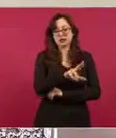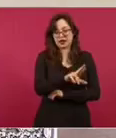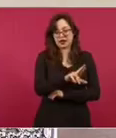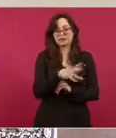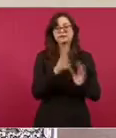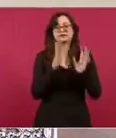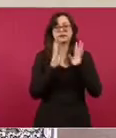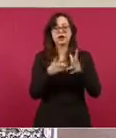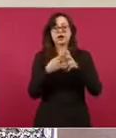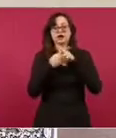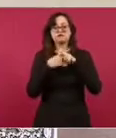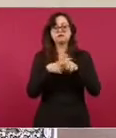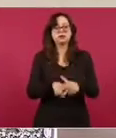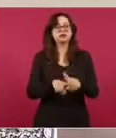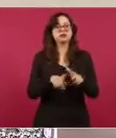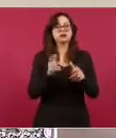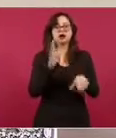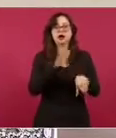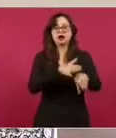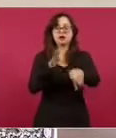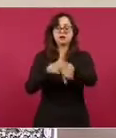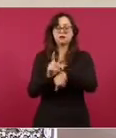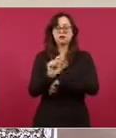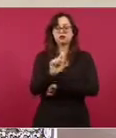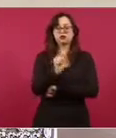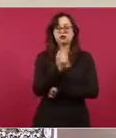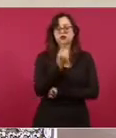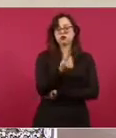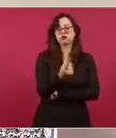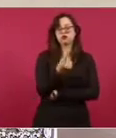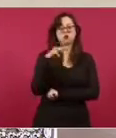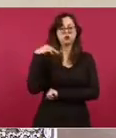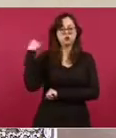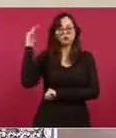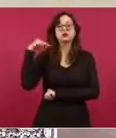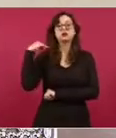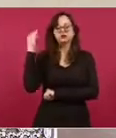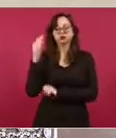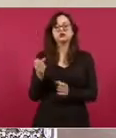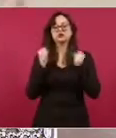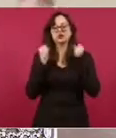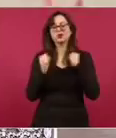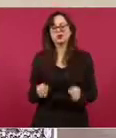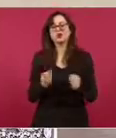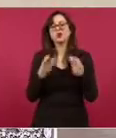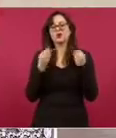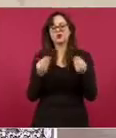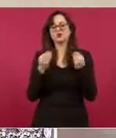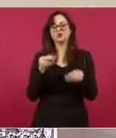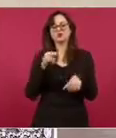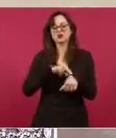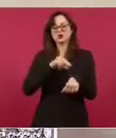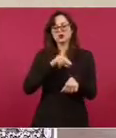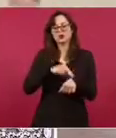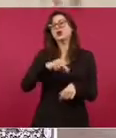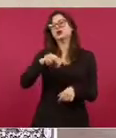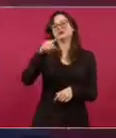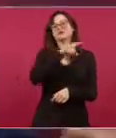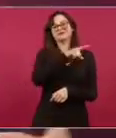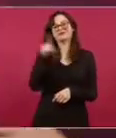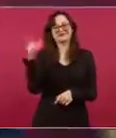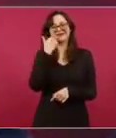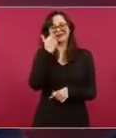iniciar el 21 de marzo y estamos seguros que van a ser muchas y muchos quienes van a poner su sabiduría, toda su